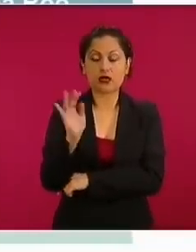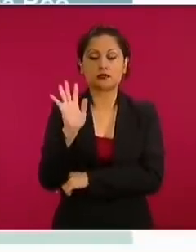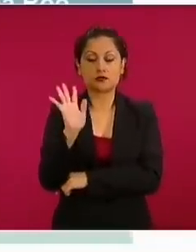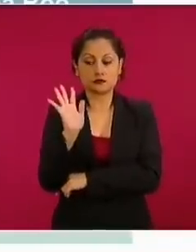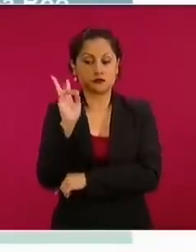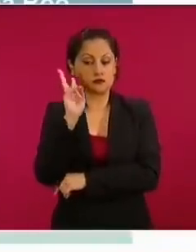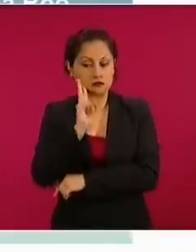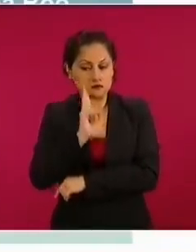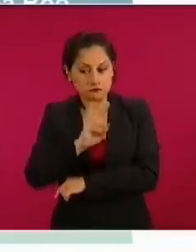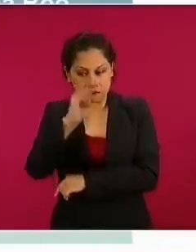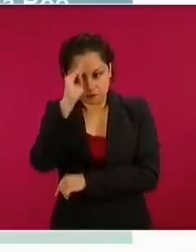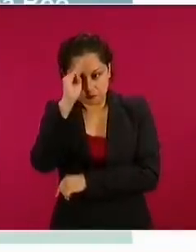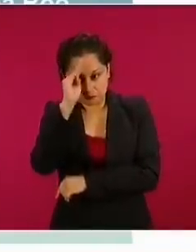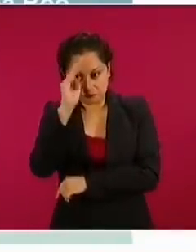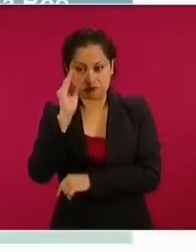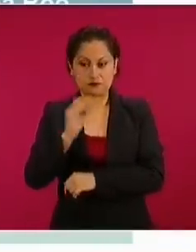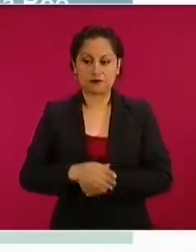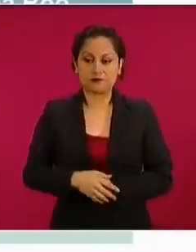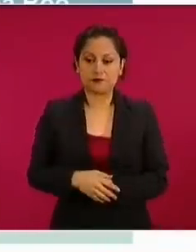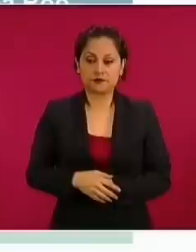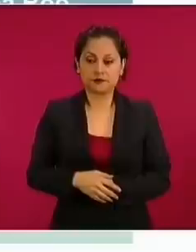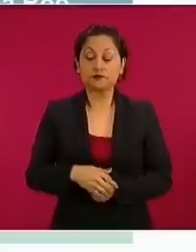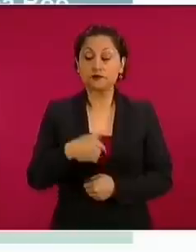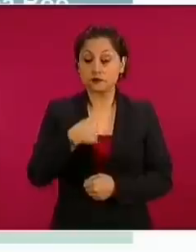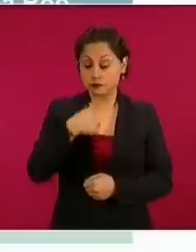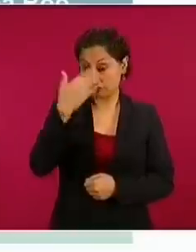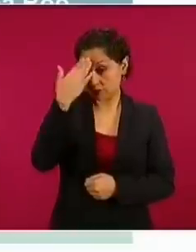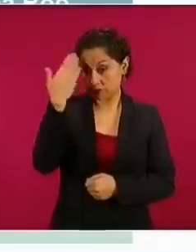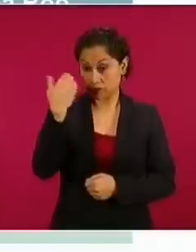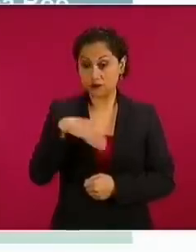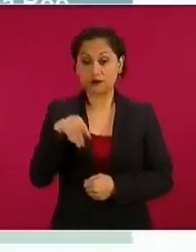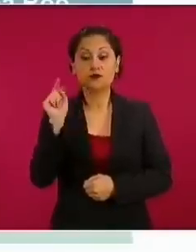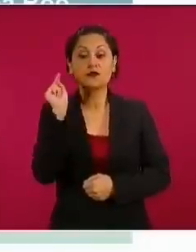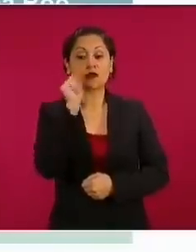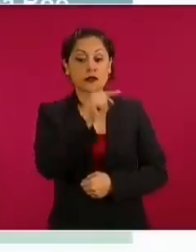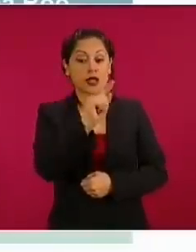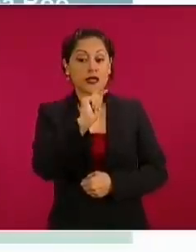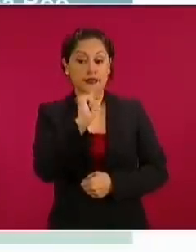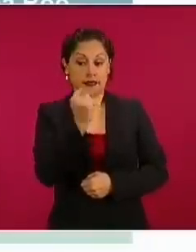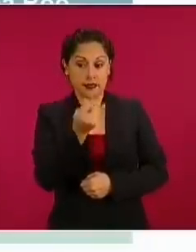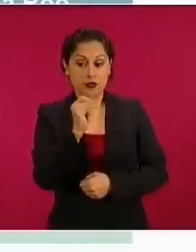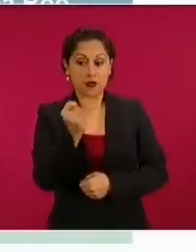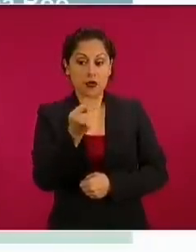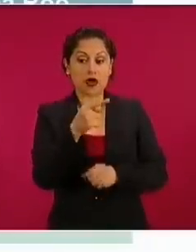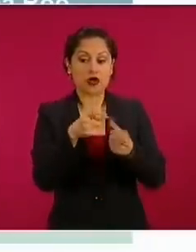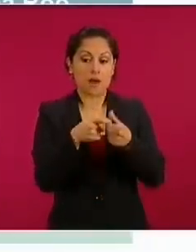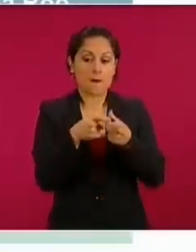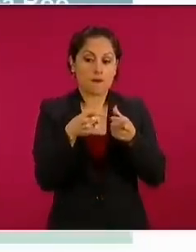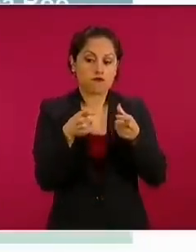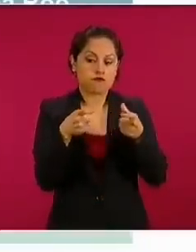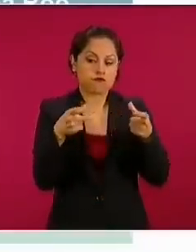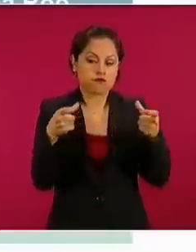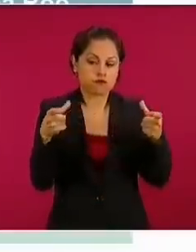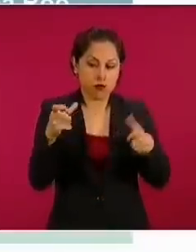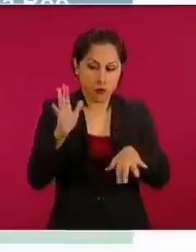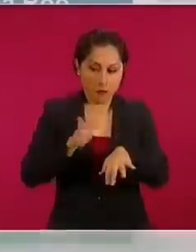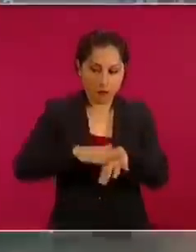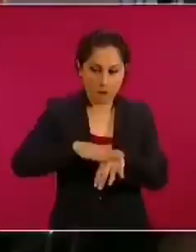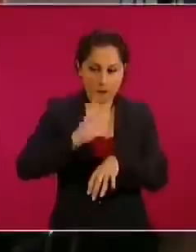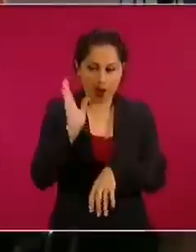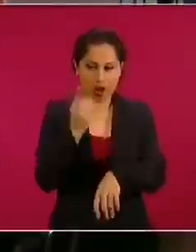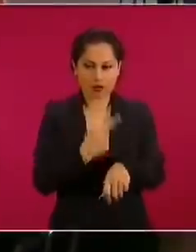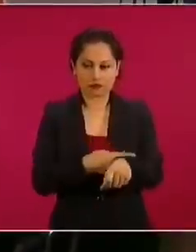también es sabido que ha habido un gran aumento del contagio en esa ciudad